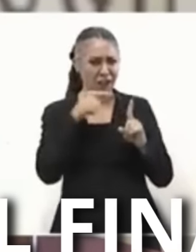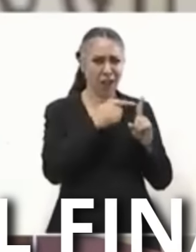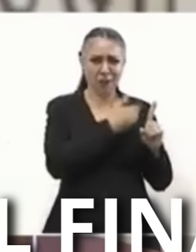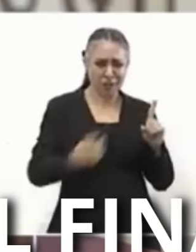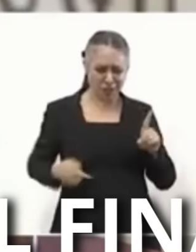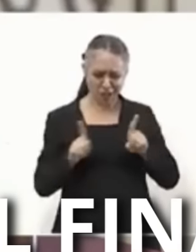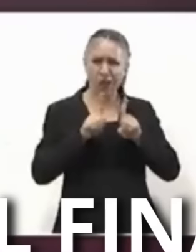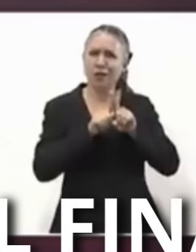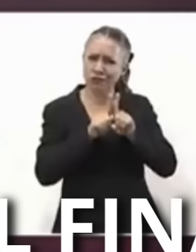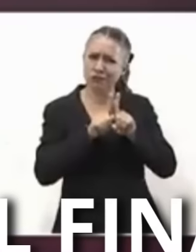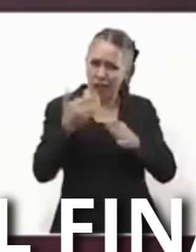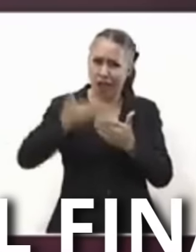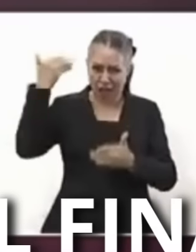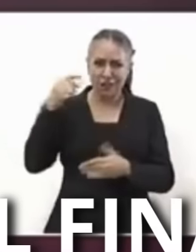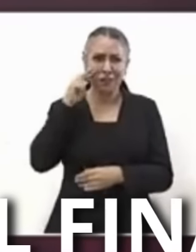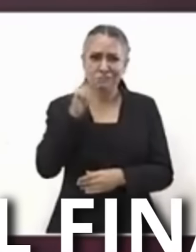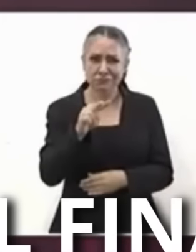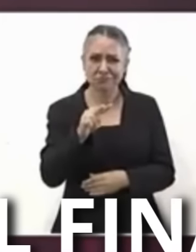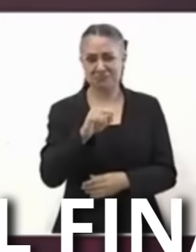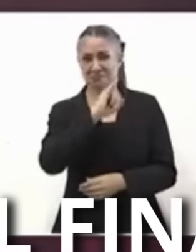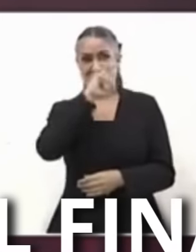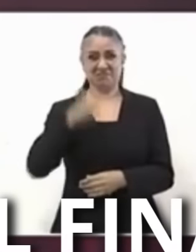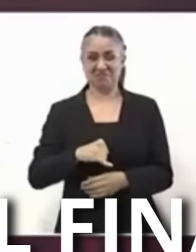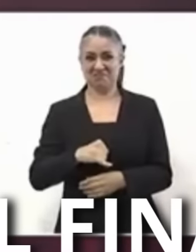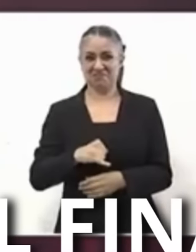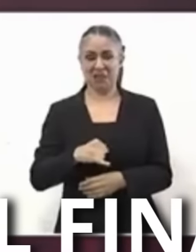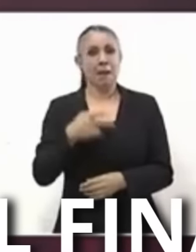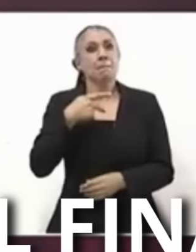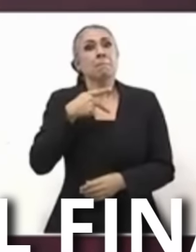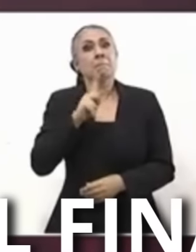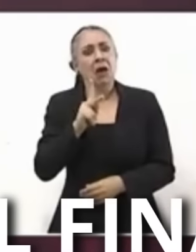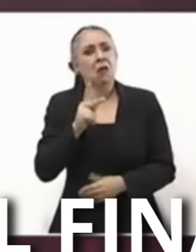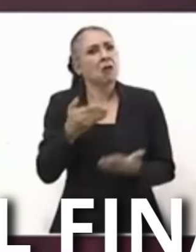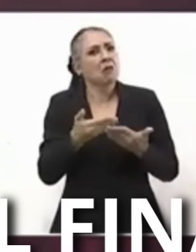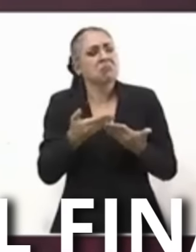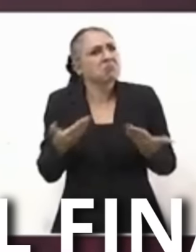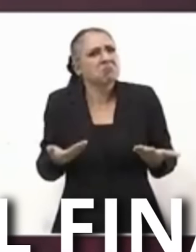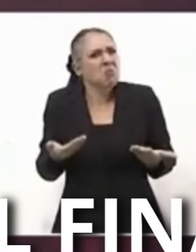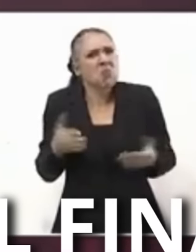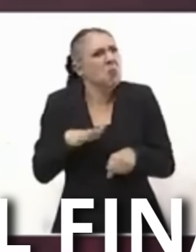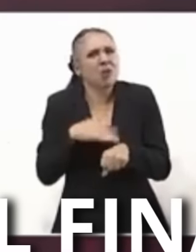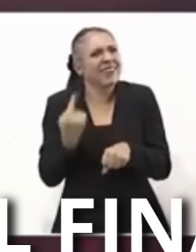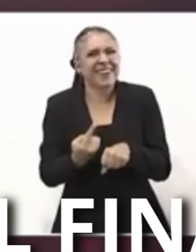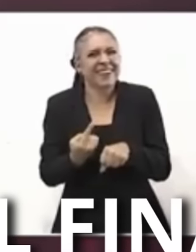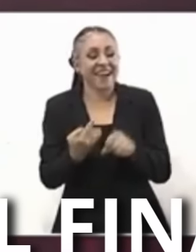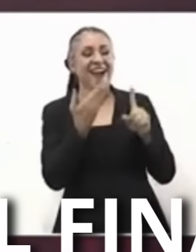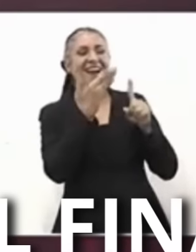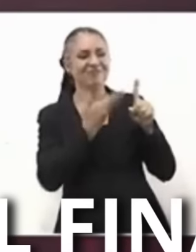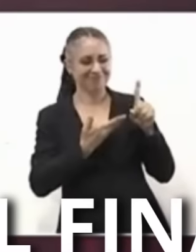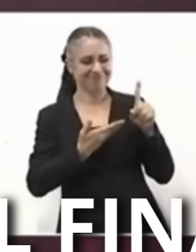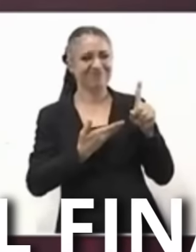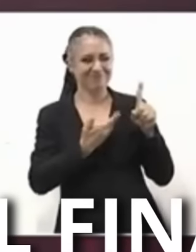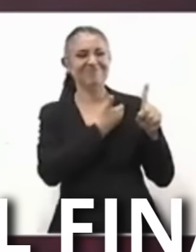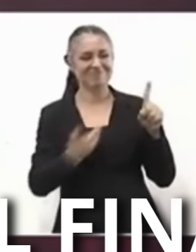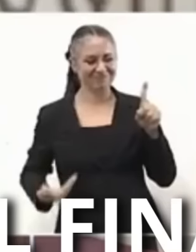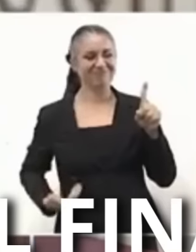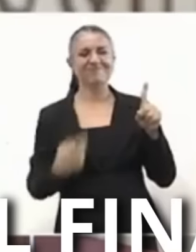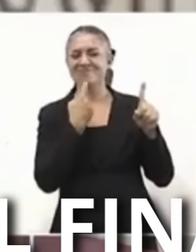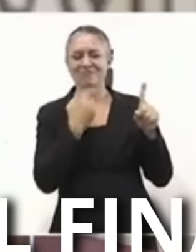Y es La generosidad del Presidente Andrés Manuel López Obrador Hemos visitado todo el país